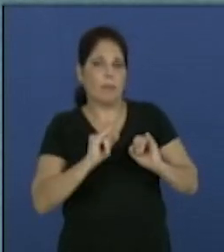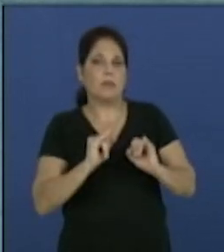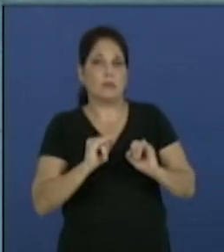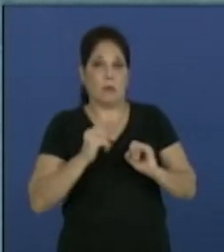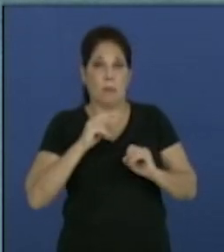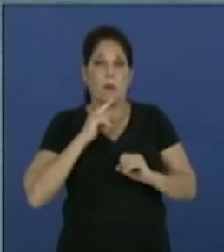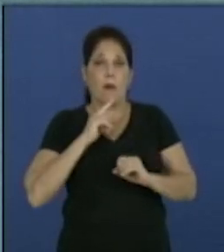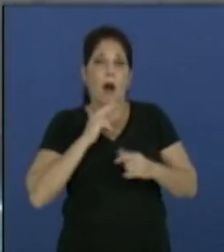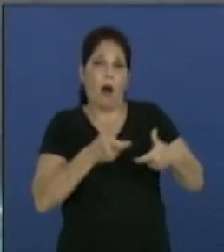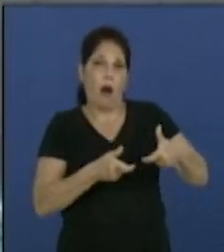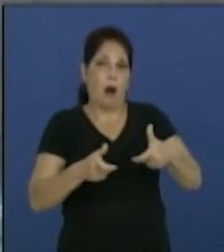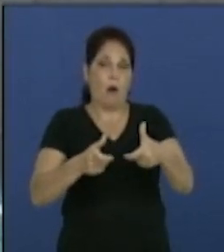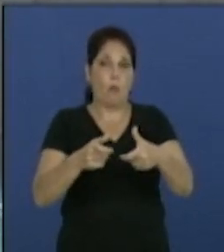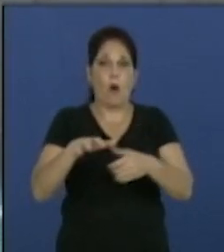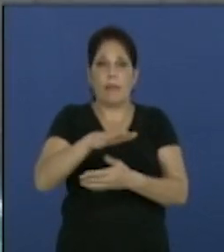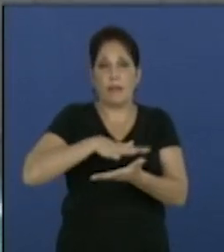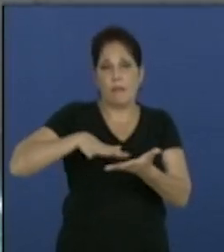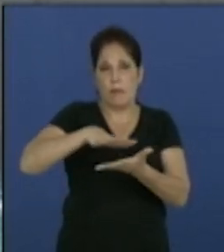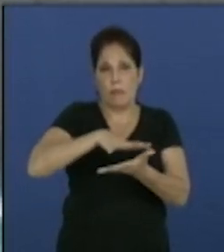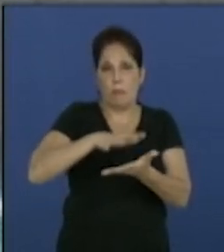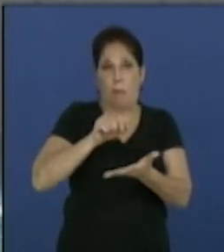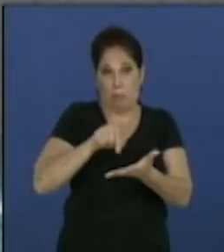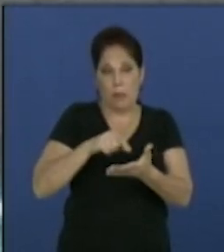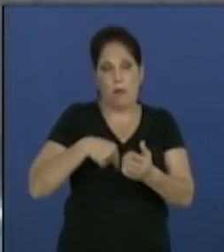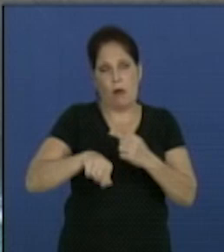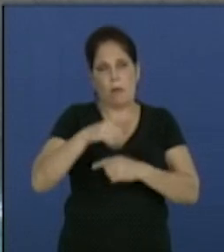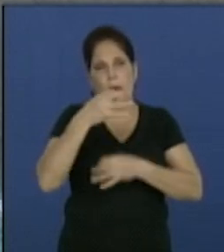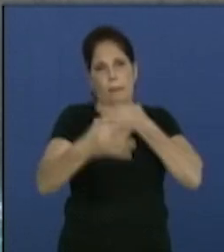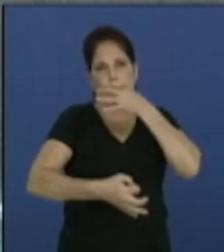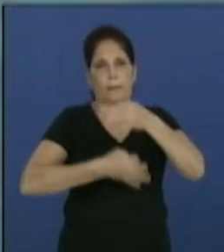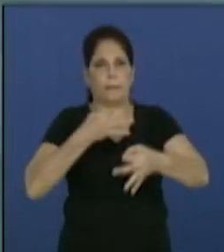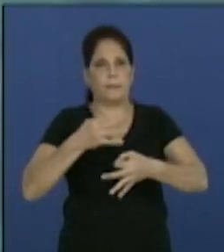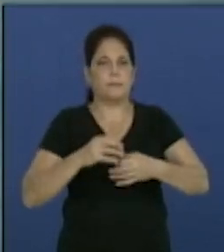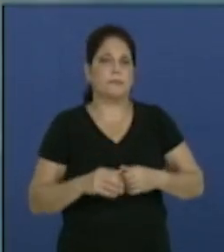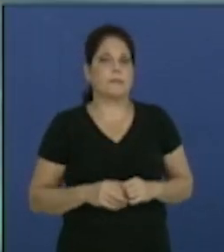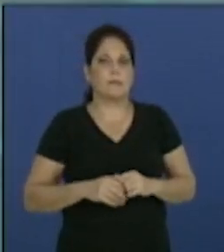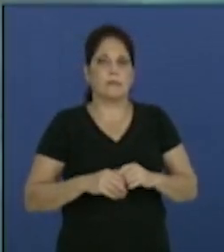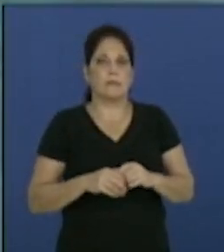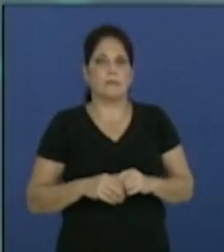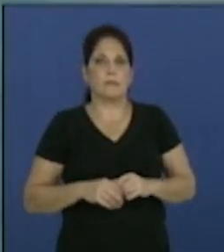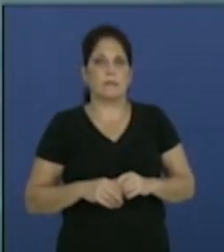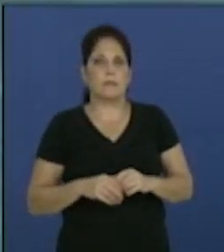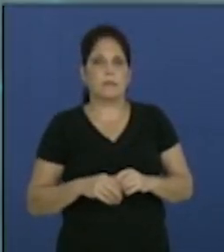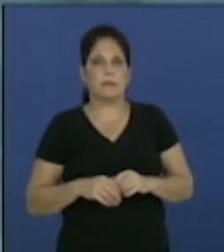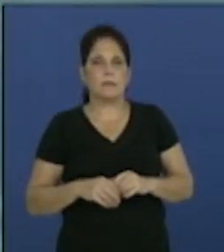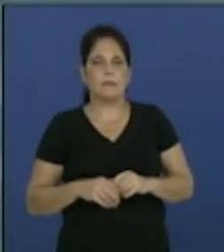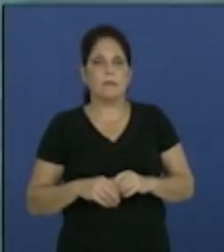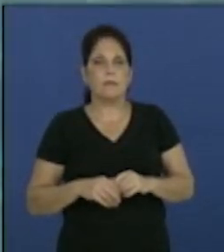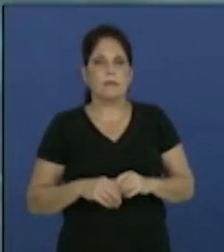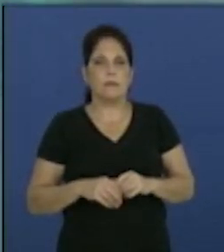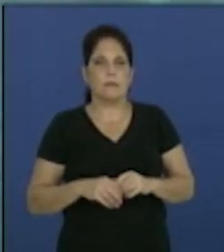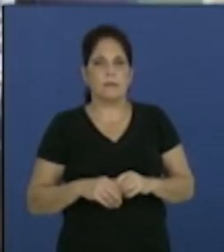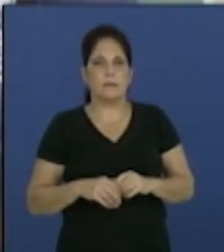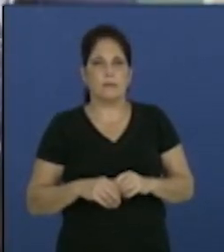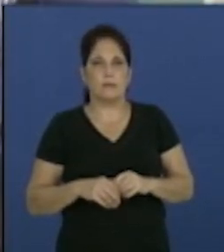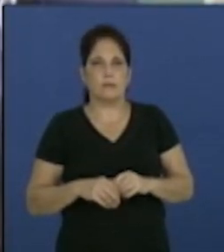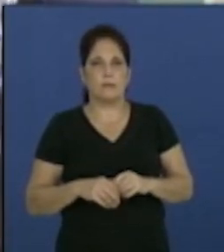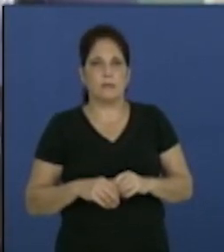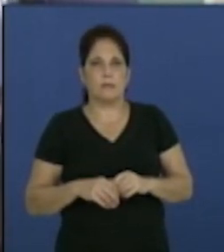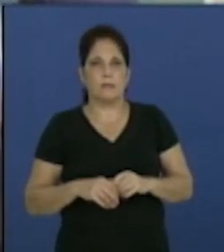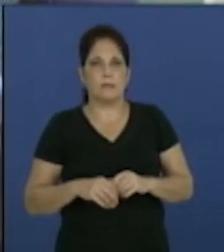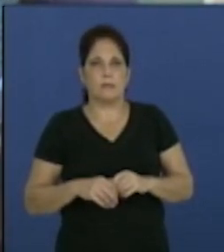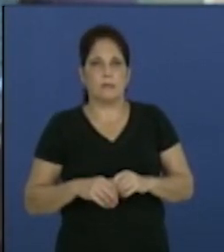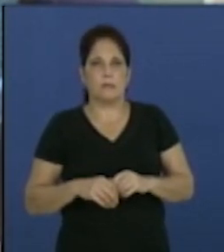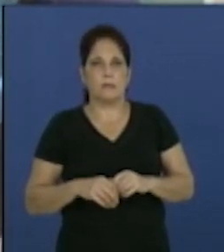distribución en diferentes zonas serán expuestos próximamente. El camarógrafo Daniel Antuch y Liliana Abac Peña,